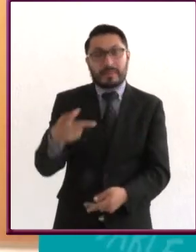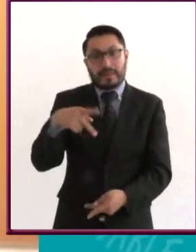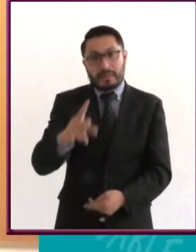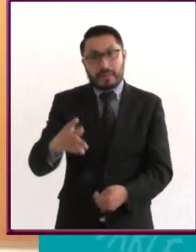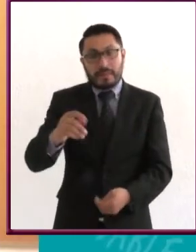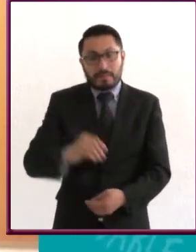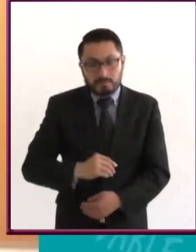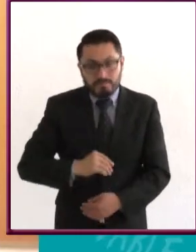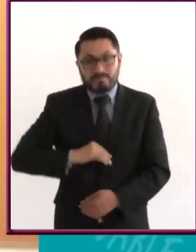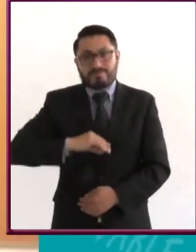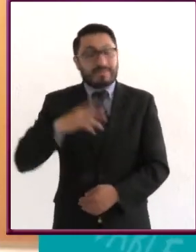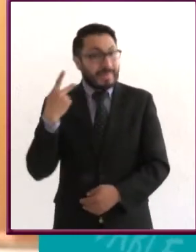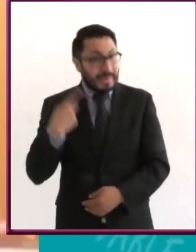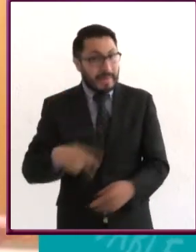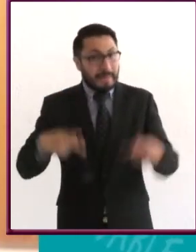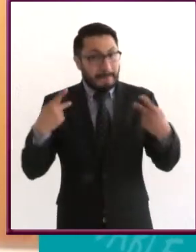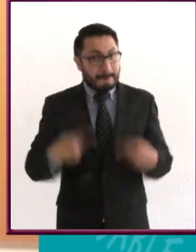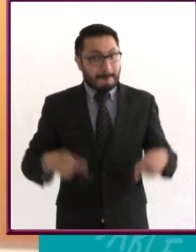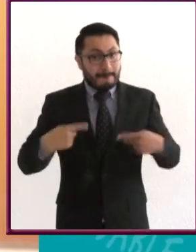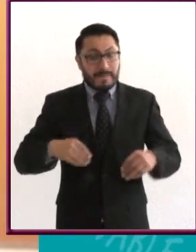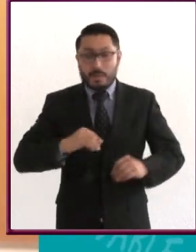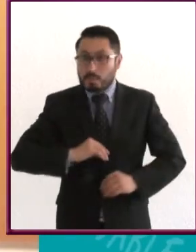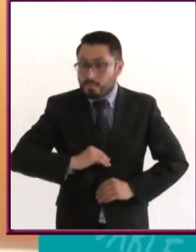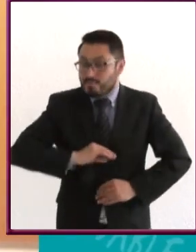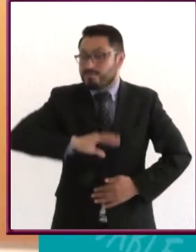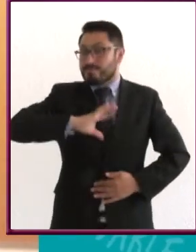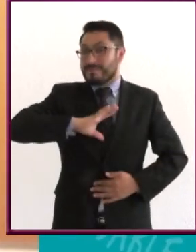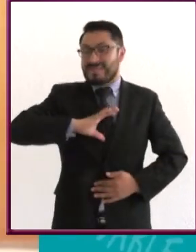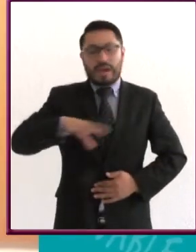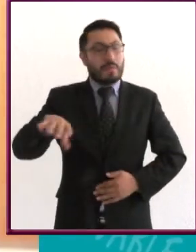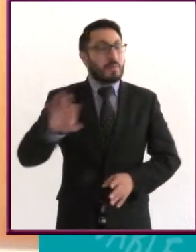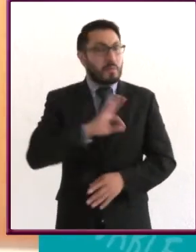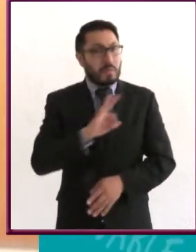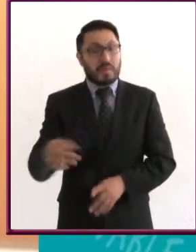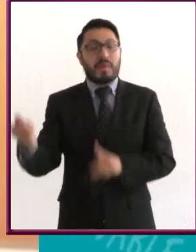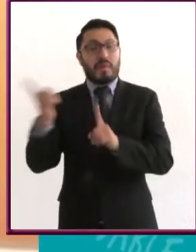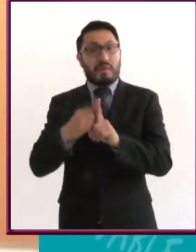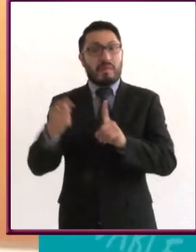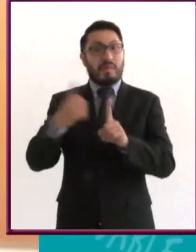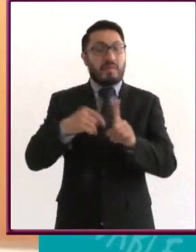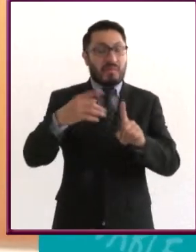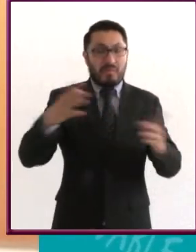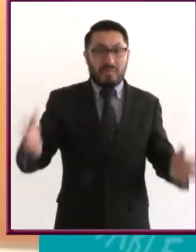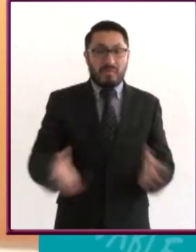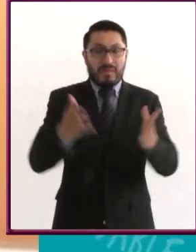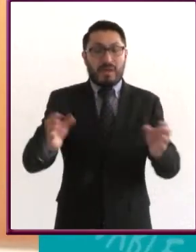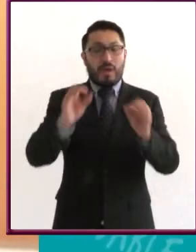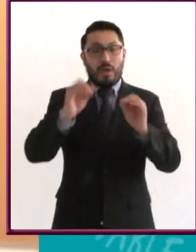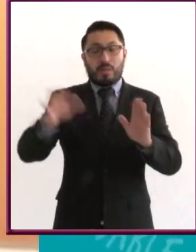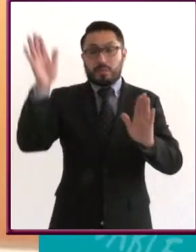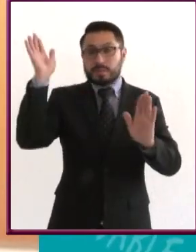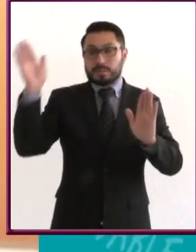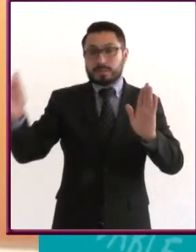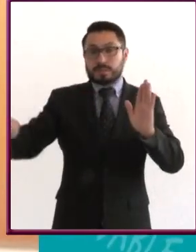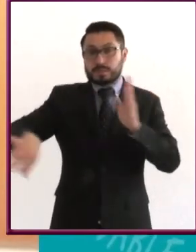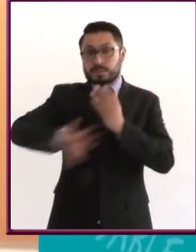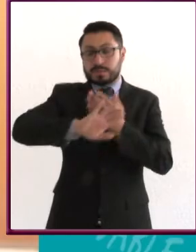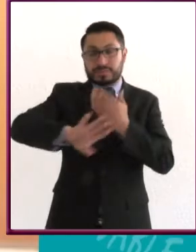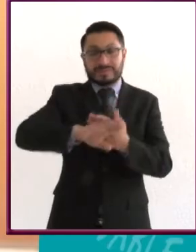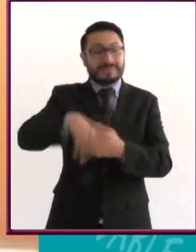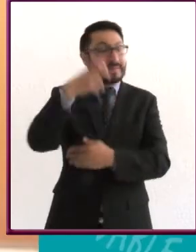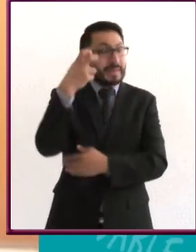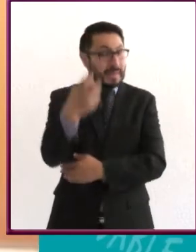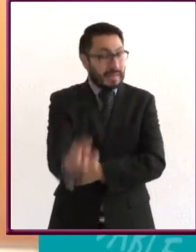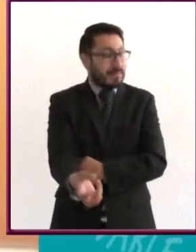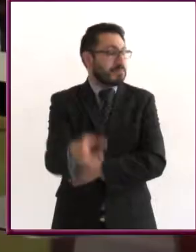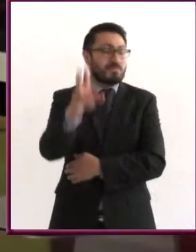con una autoestima alta puede recibir críticas constructivas o inclusive destructivas y aún así no va a